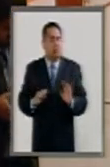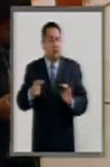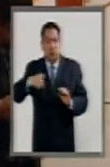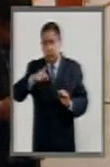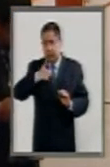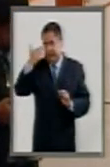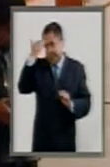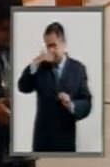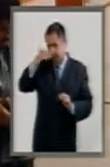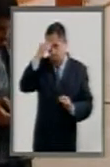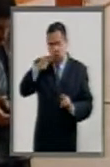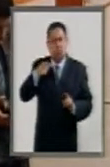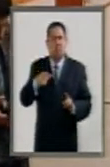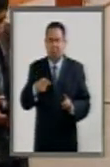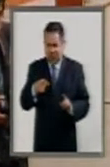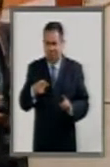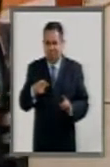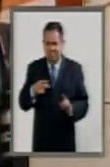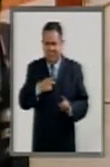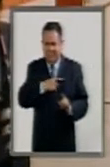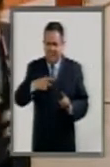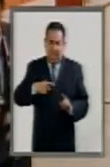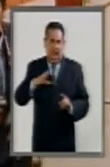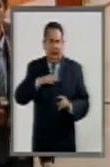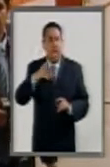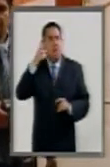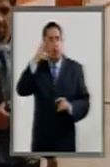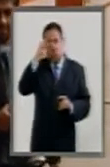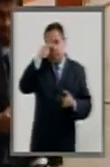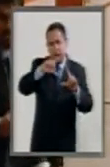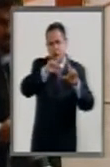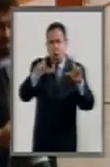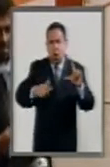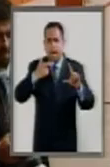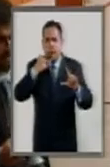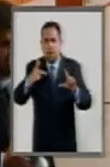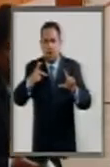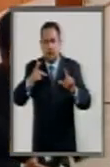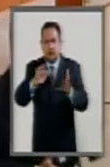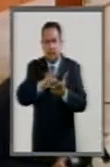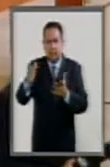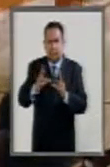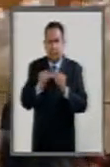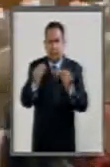sabemos que con ello tendremos un México mejor. Muchas gracias.